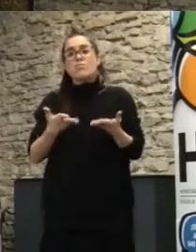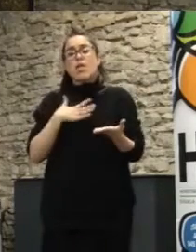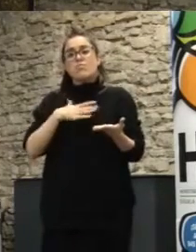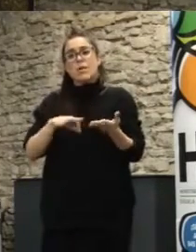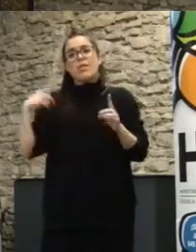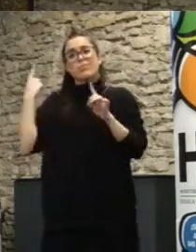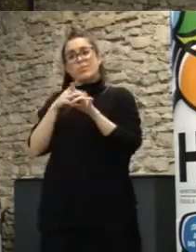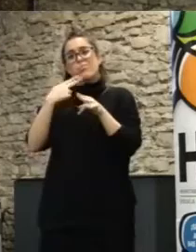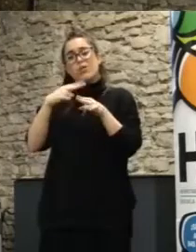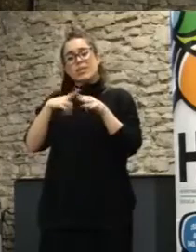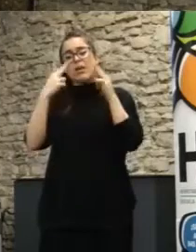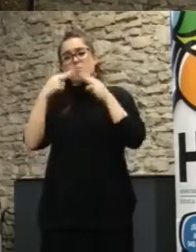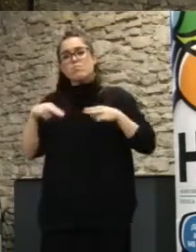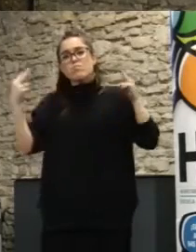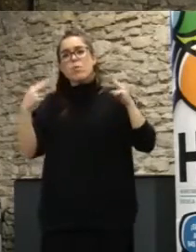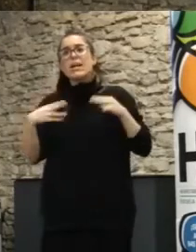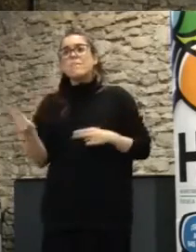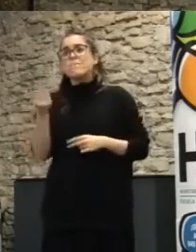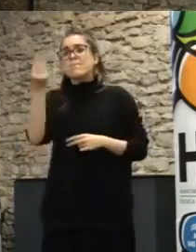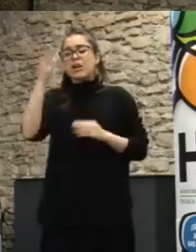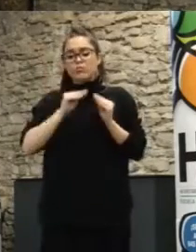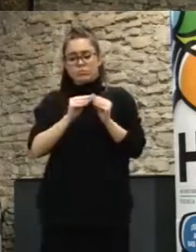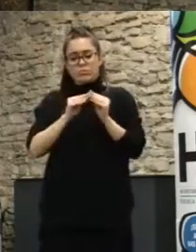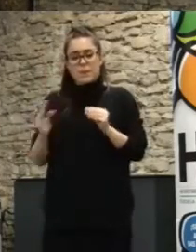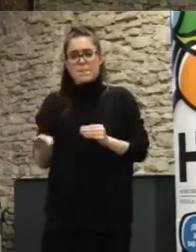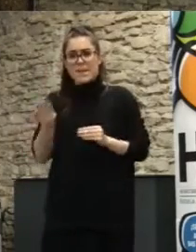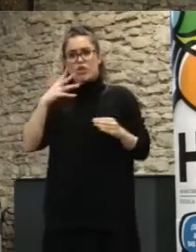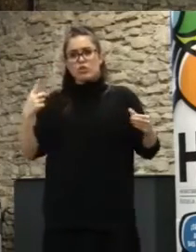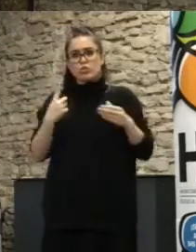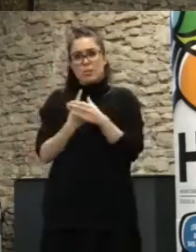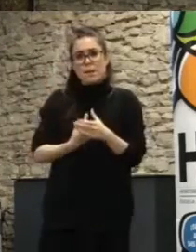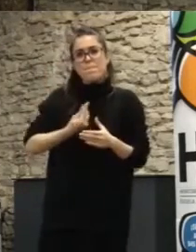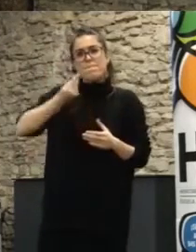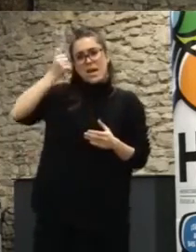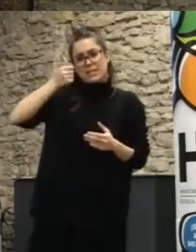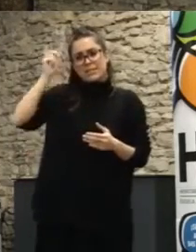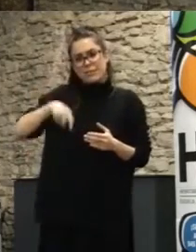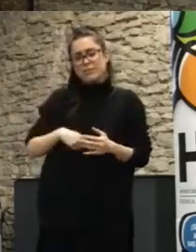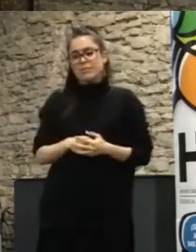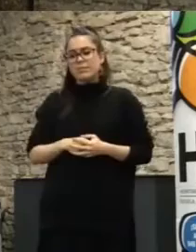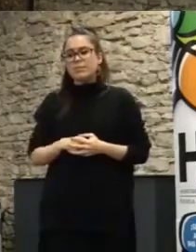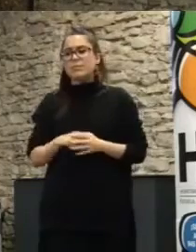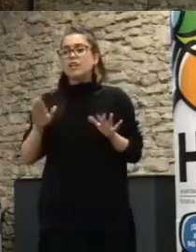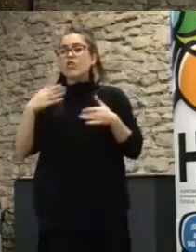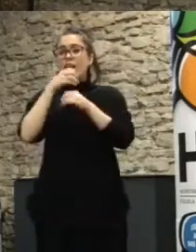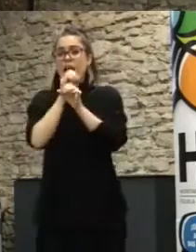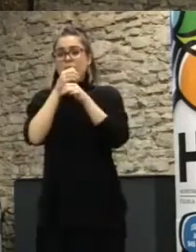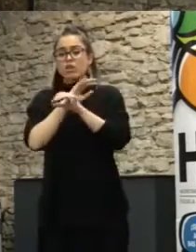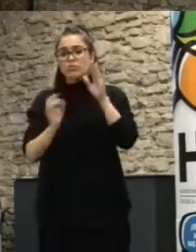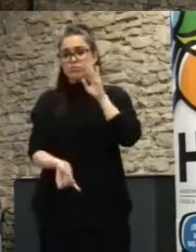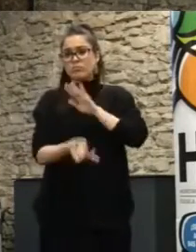políticas públicas mejores, más eficaces, más inclusivas, etcétera. Aquí surgen los laboratorios,